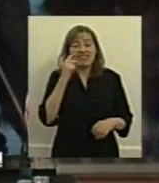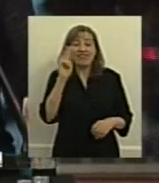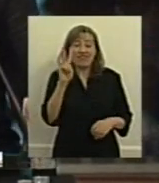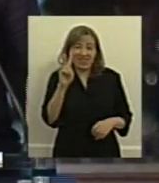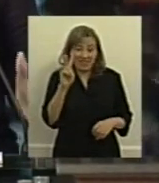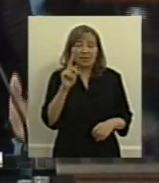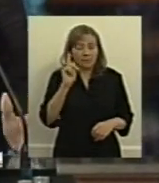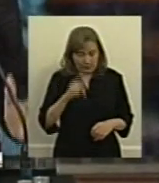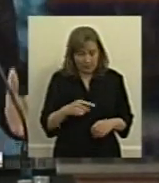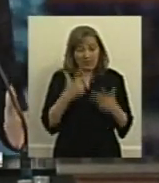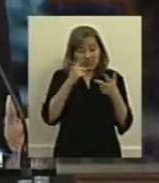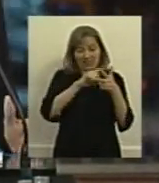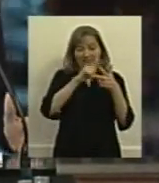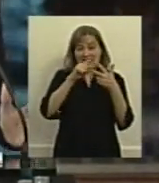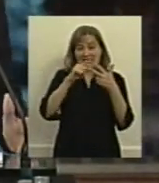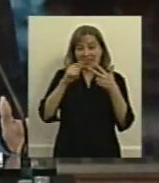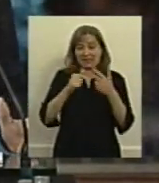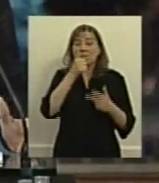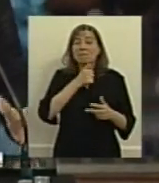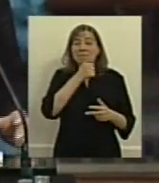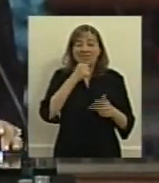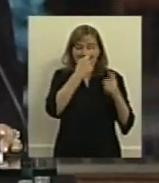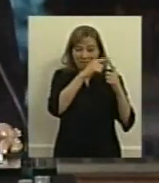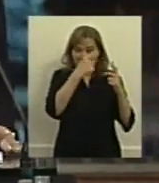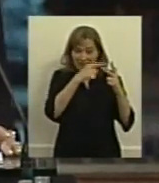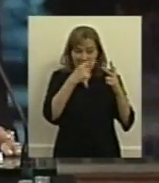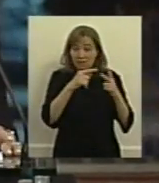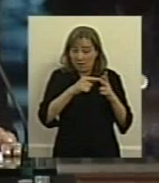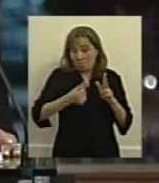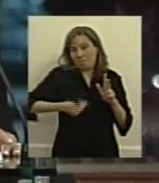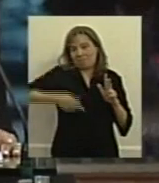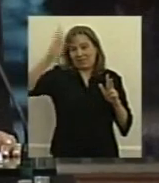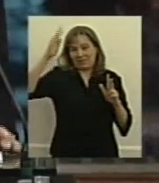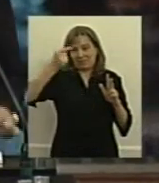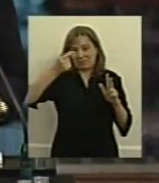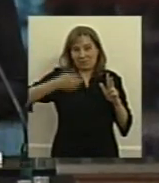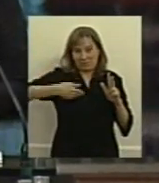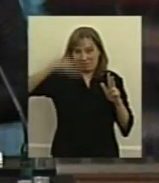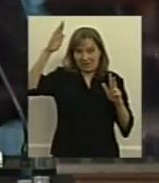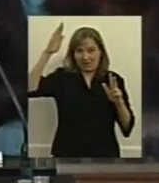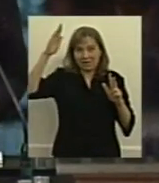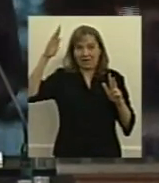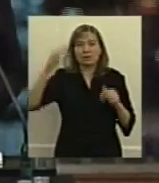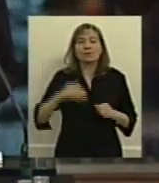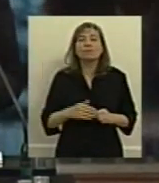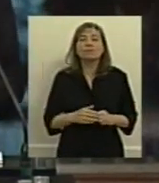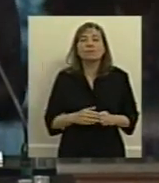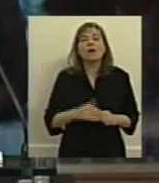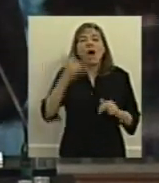que son los 3 tipos de medicamentos más caros y donde se ha producido